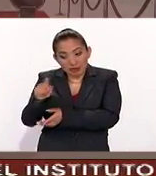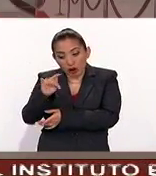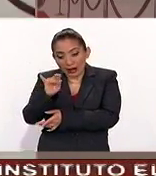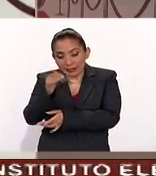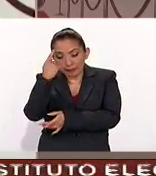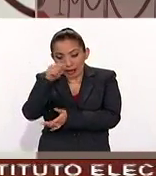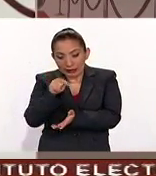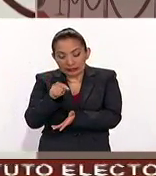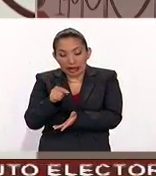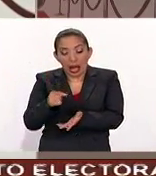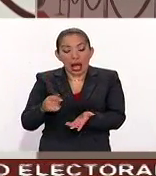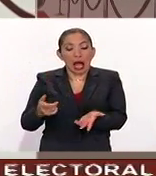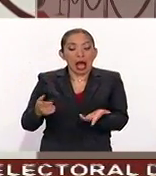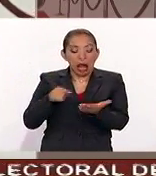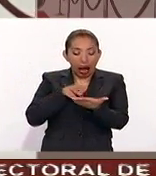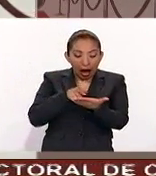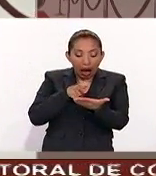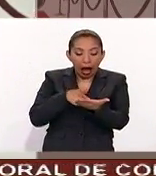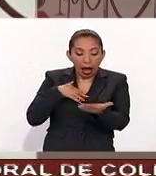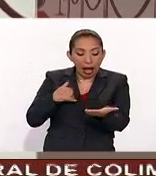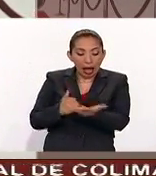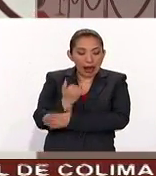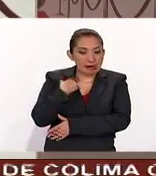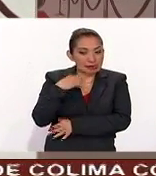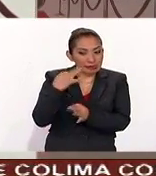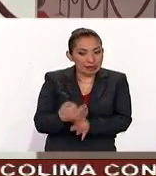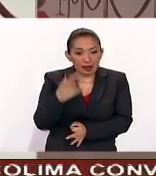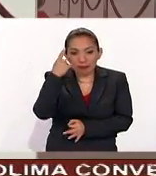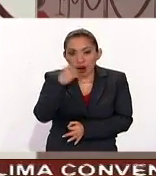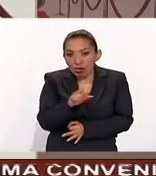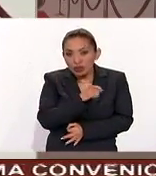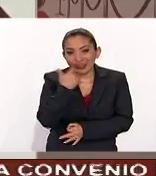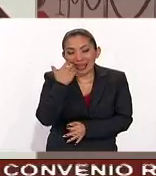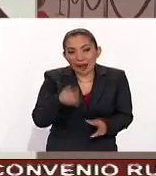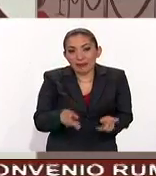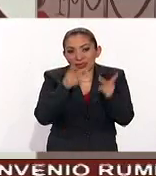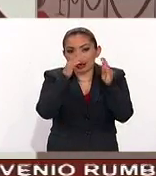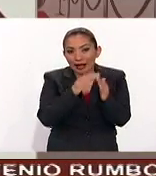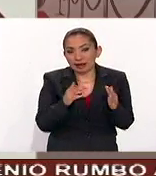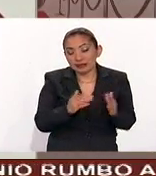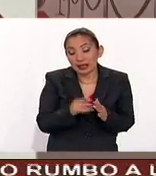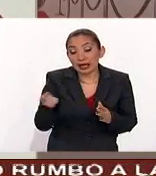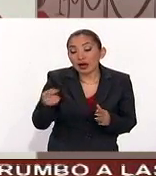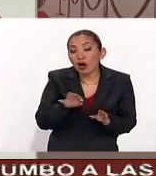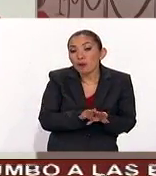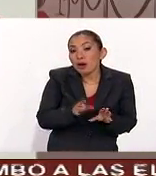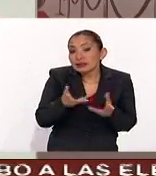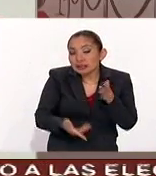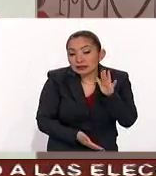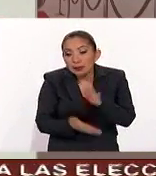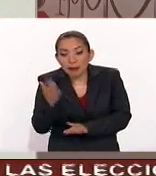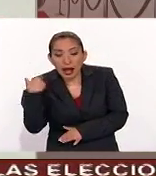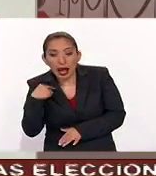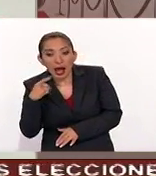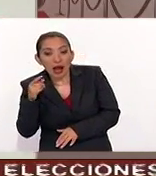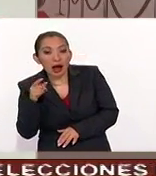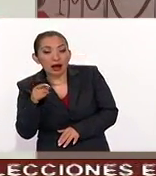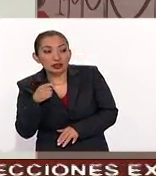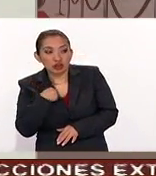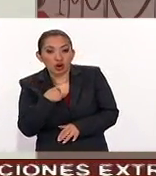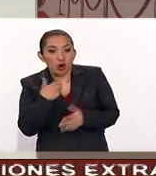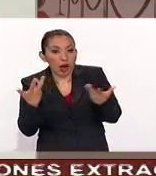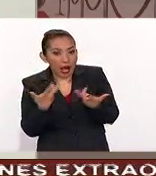para tomar una decisión correcta a la hora de querer vender un inmueble que debe hacer si se va a él por su cuenta